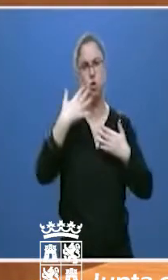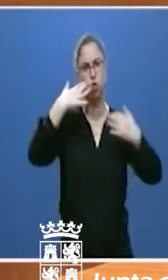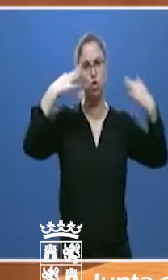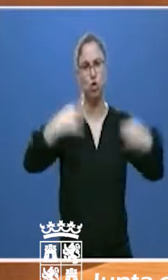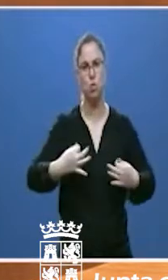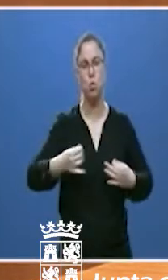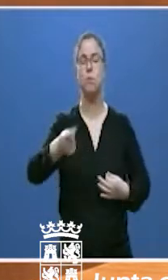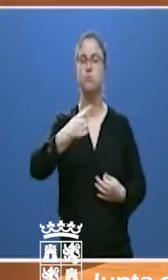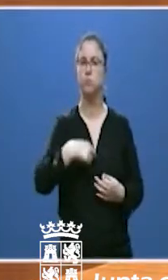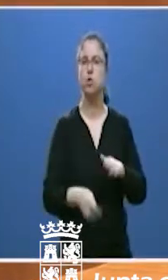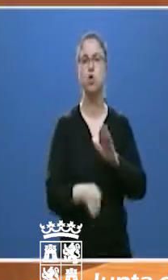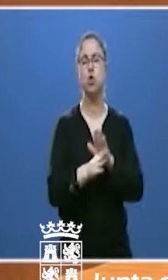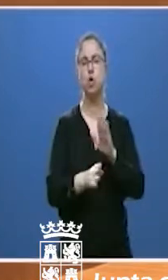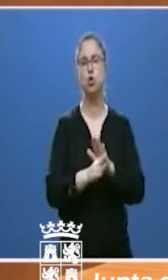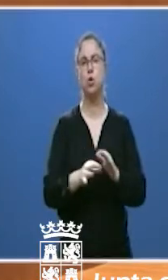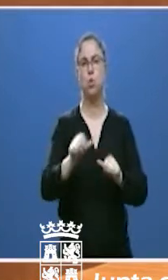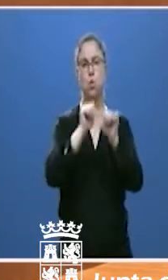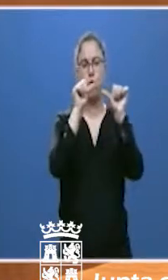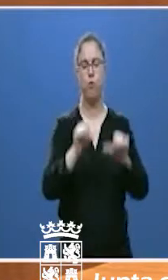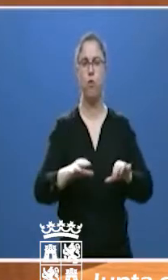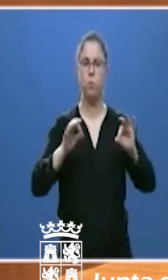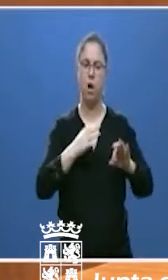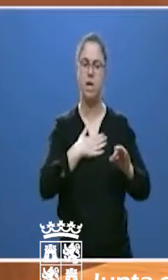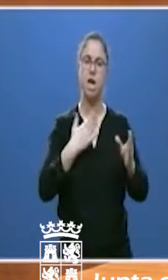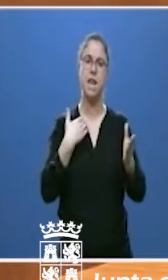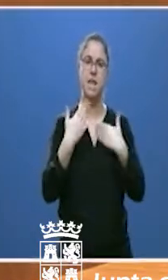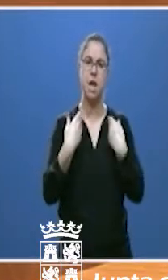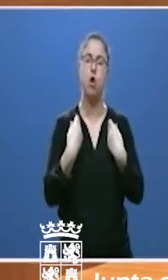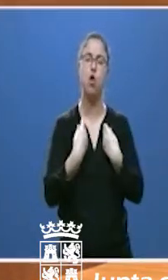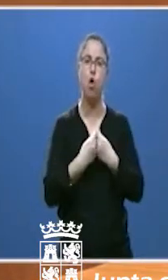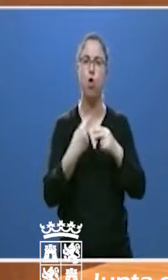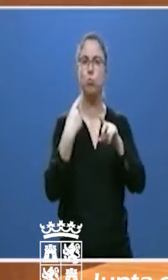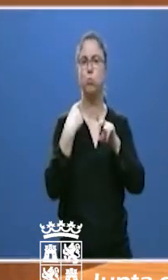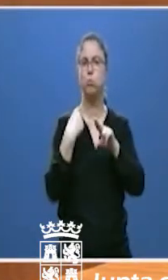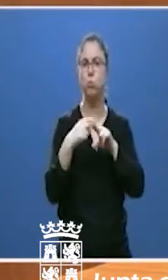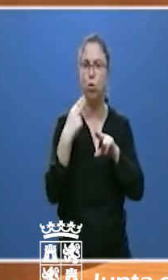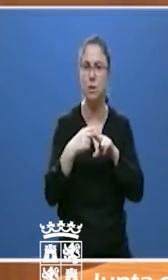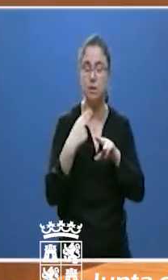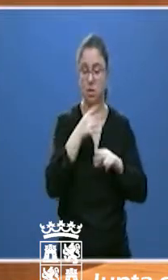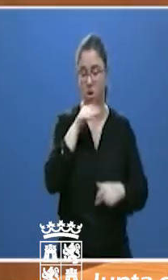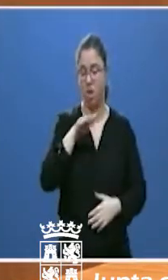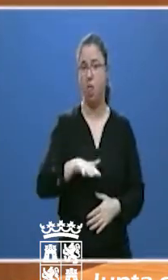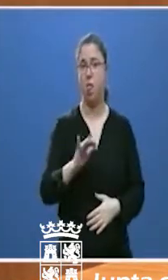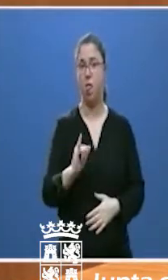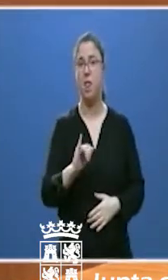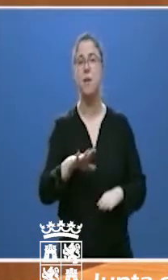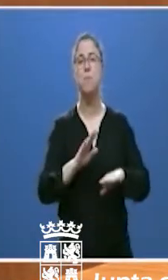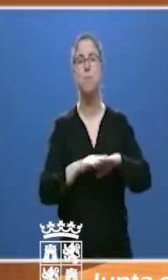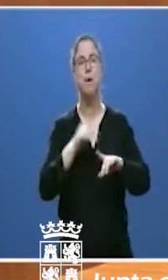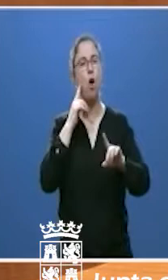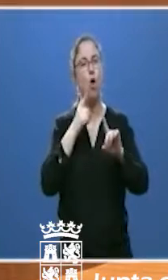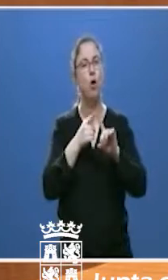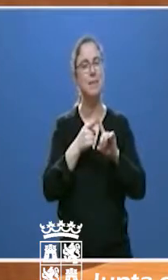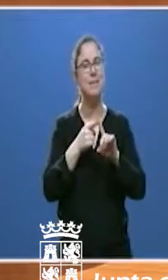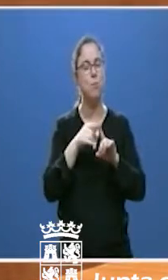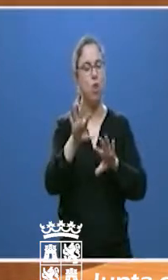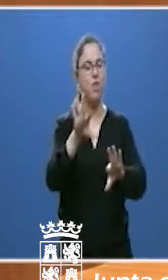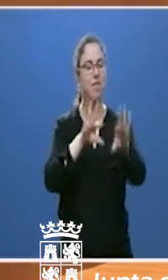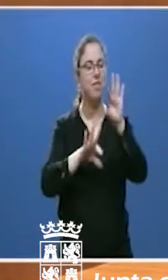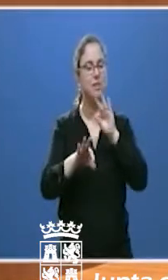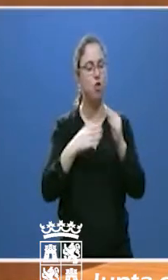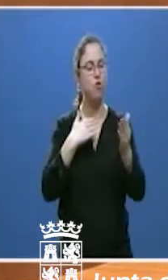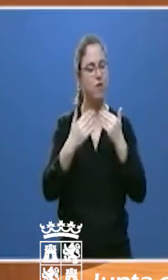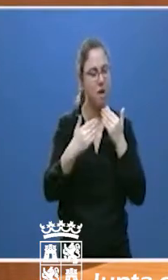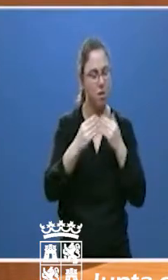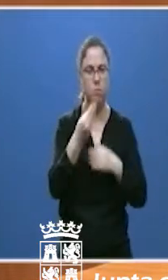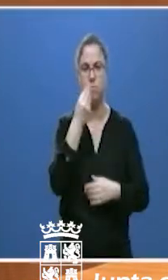mantenemos, mantengo mi posición al diálogo con las fuerzas políticas aquí representadas para tomar las mejores decisiones